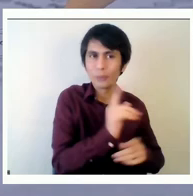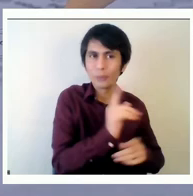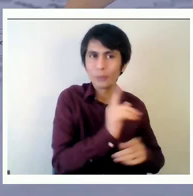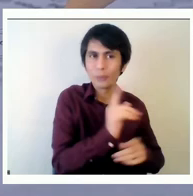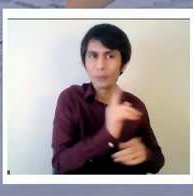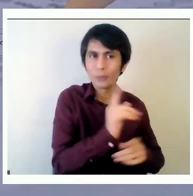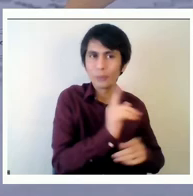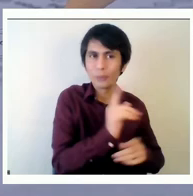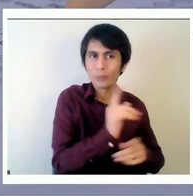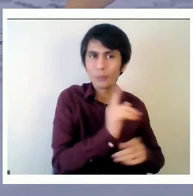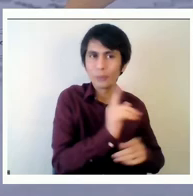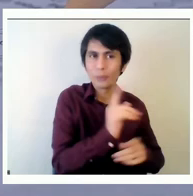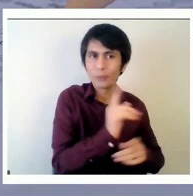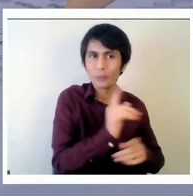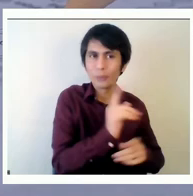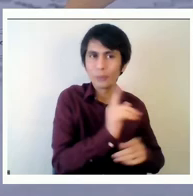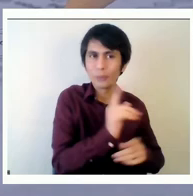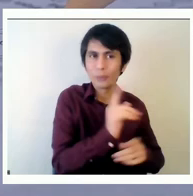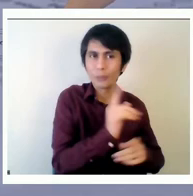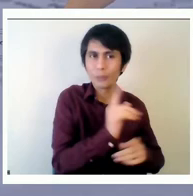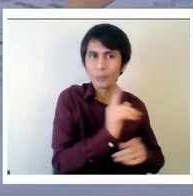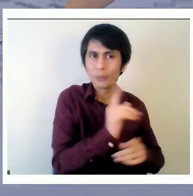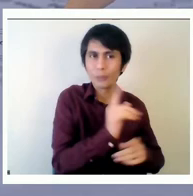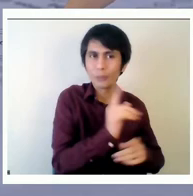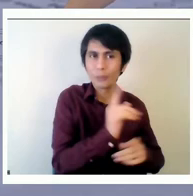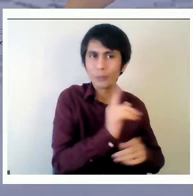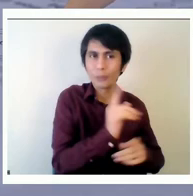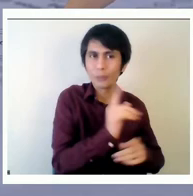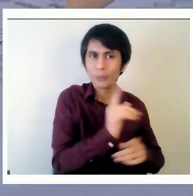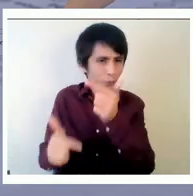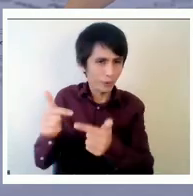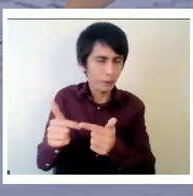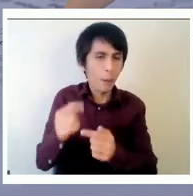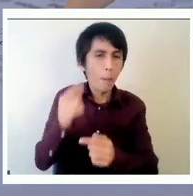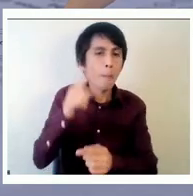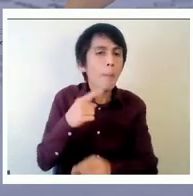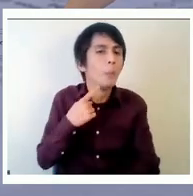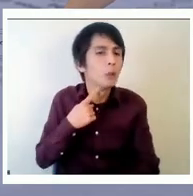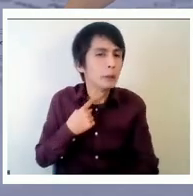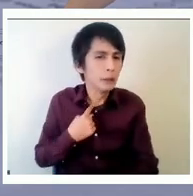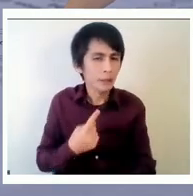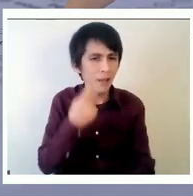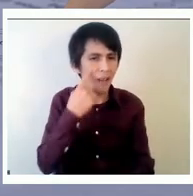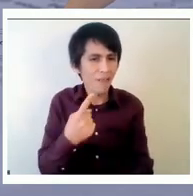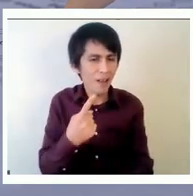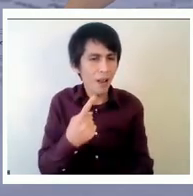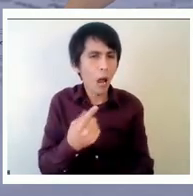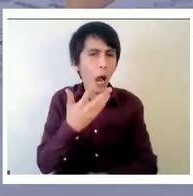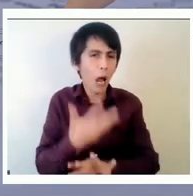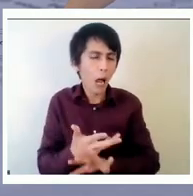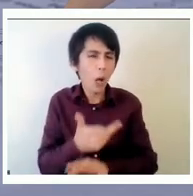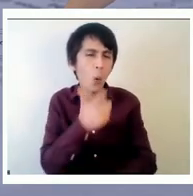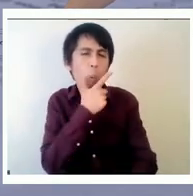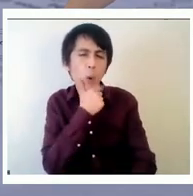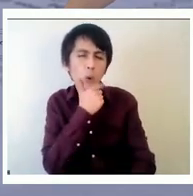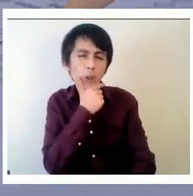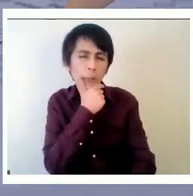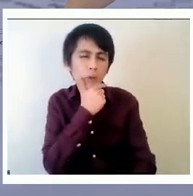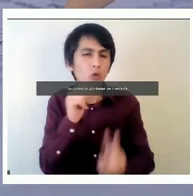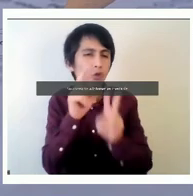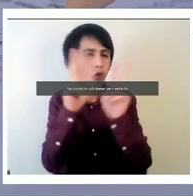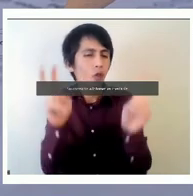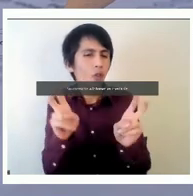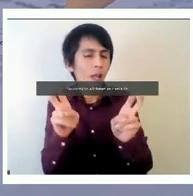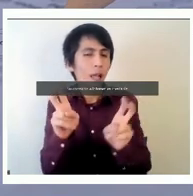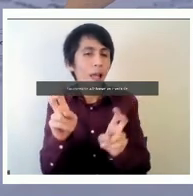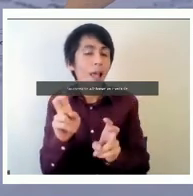importante es decir hay un cuestionamiento respecto a cómo el Estado se relaciona con sus ciudadanos y esto evidentemente